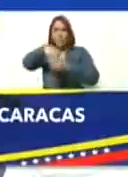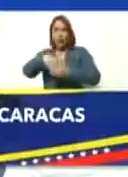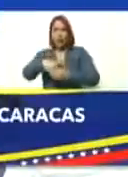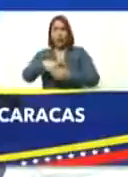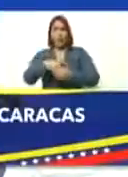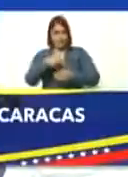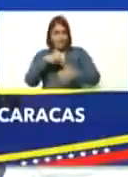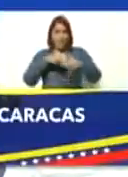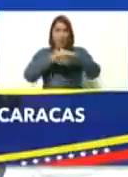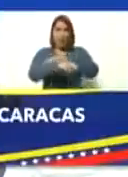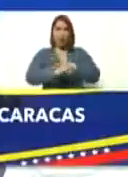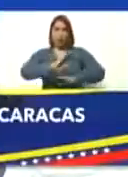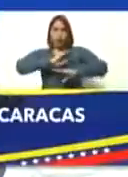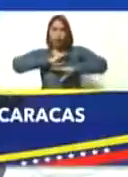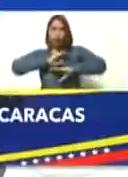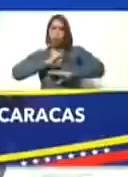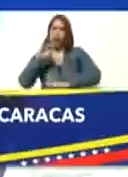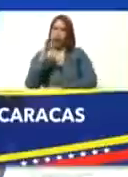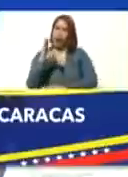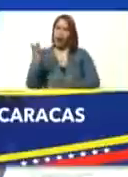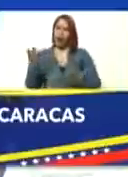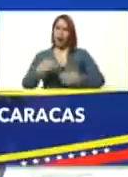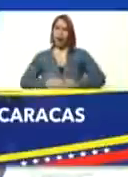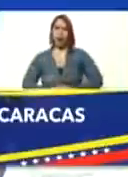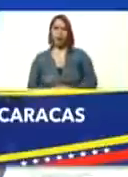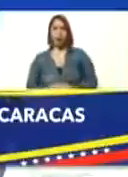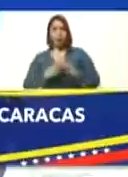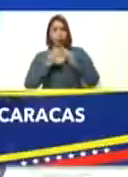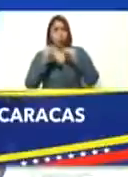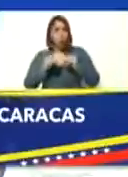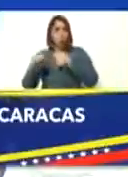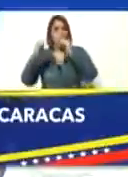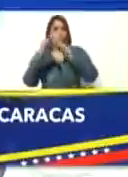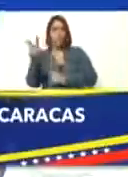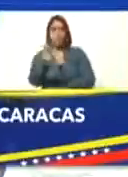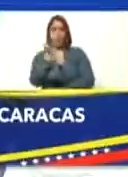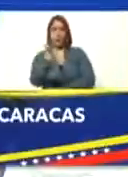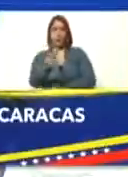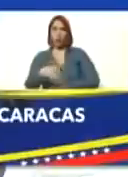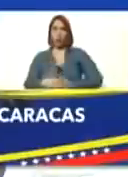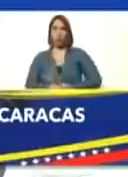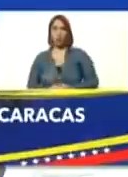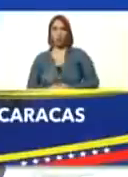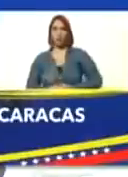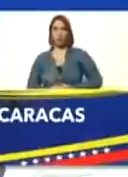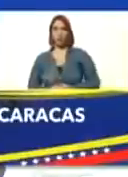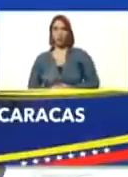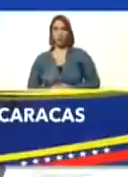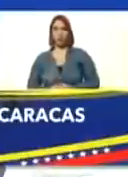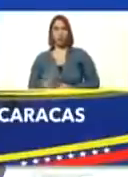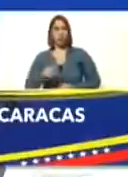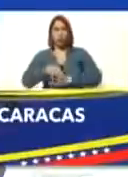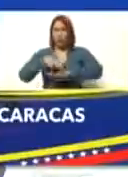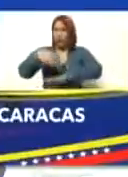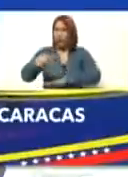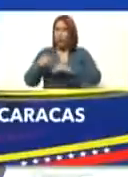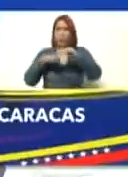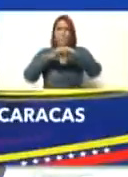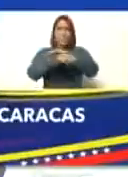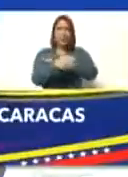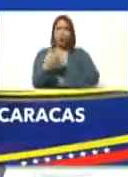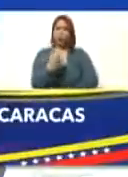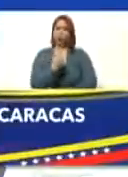pertenece a los caraqueños, a las caraqueñas y a todos los venezolanos, no le dejemos el Metro solo